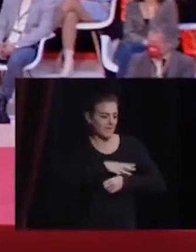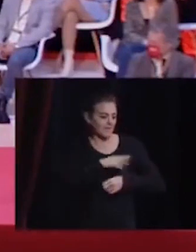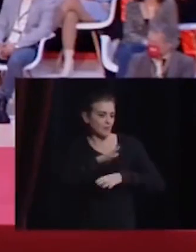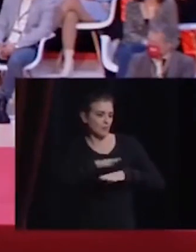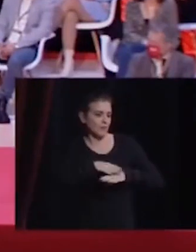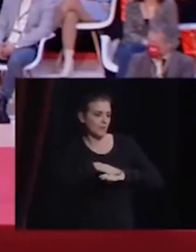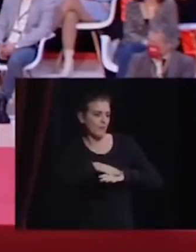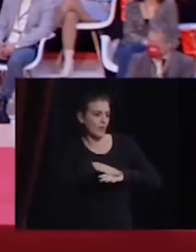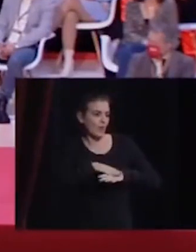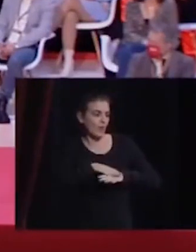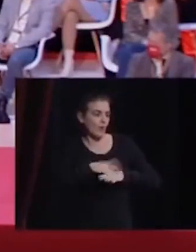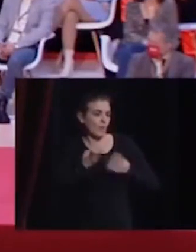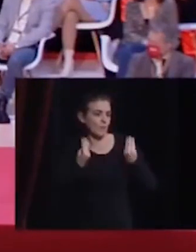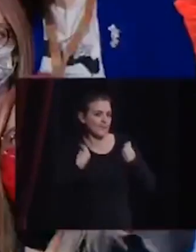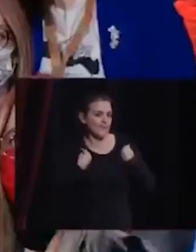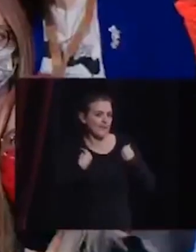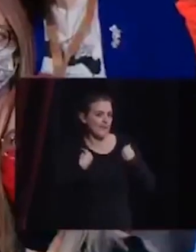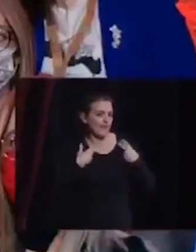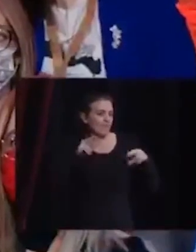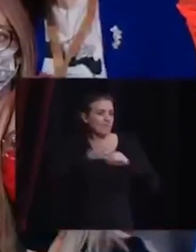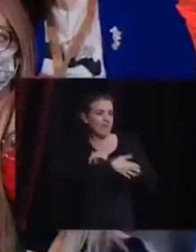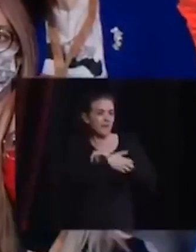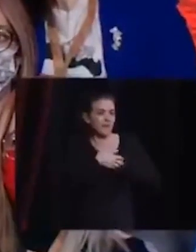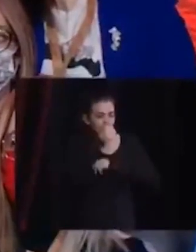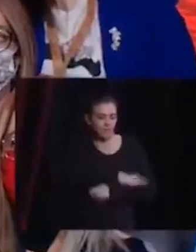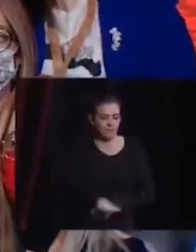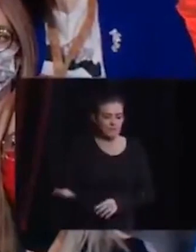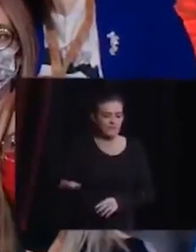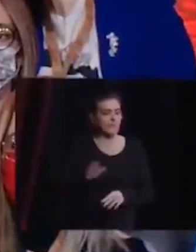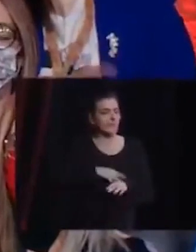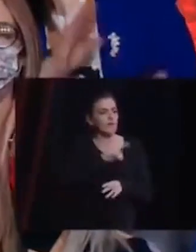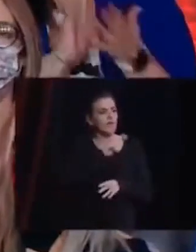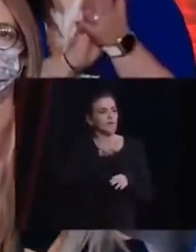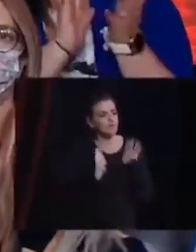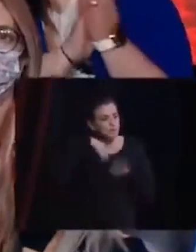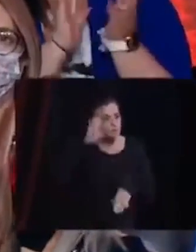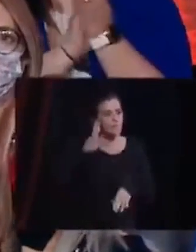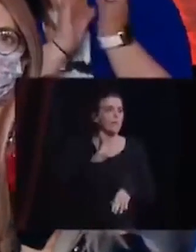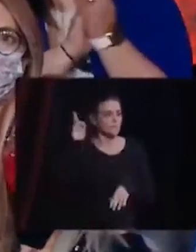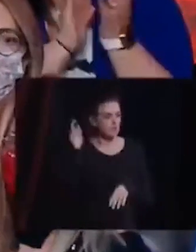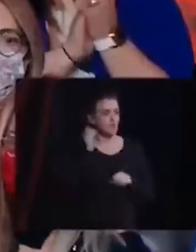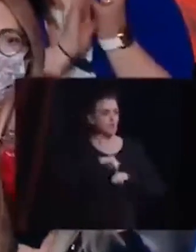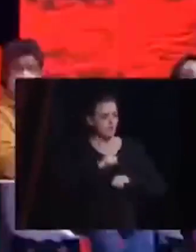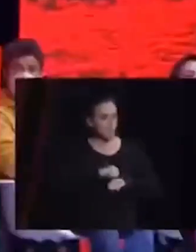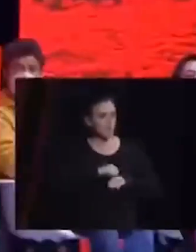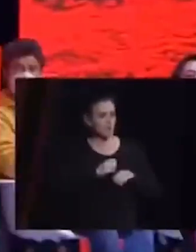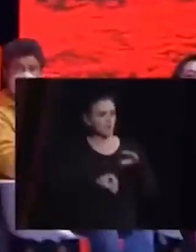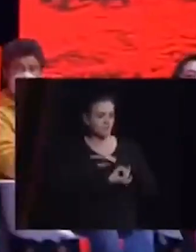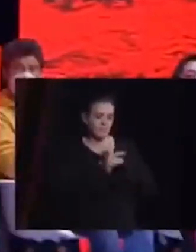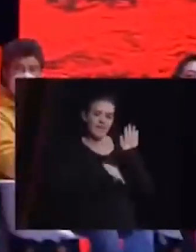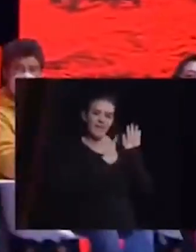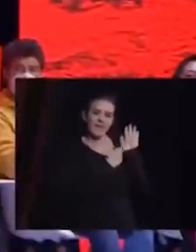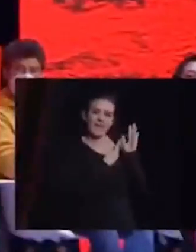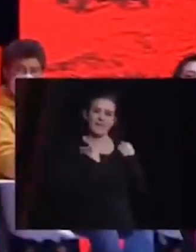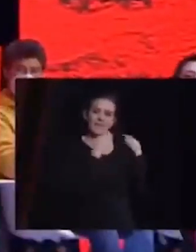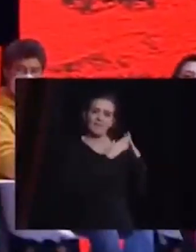pobreza infantil. Nosotros gobernamos para revalorizar las pensiones a nuestros mayores. Nosotros gobernamos para tener una ley de vivienda que logre que